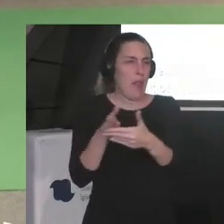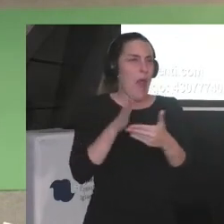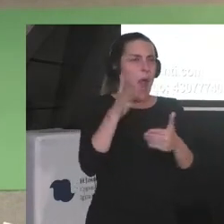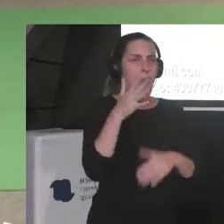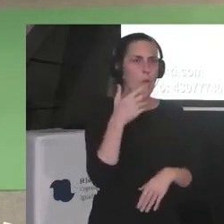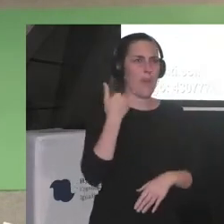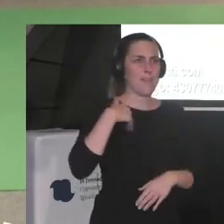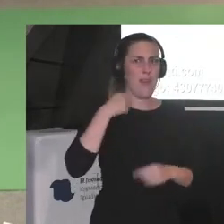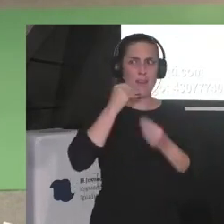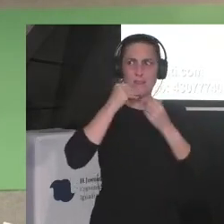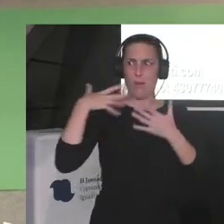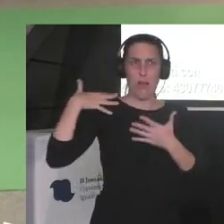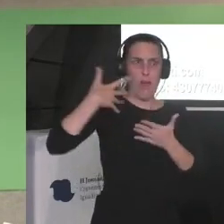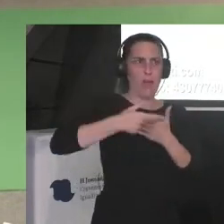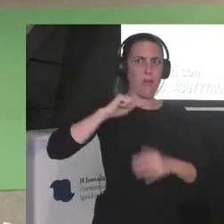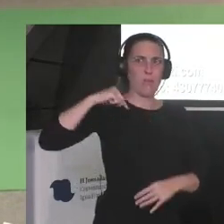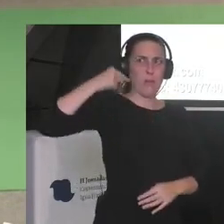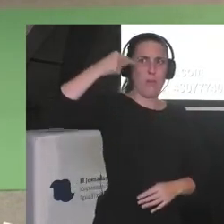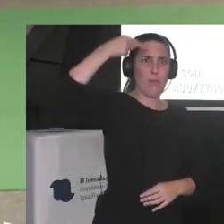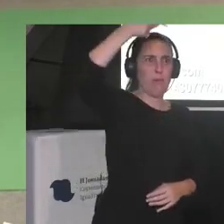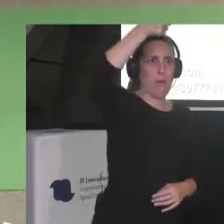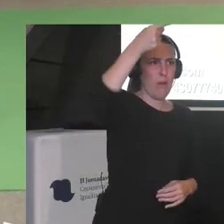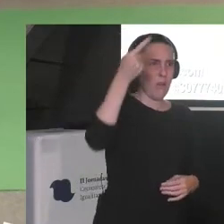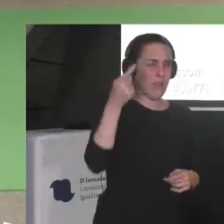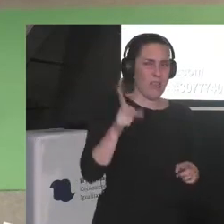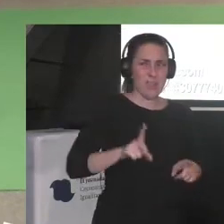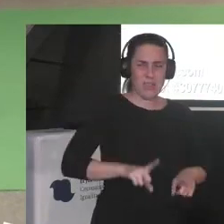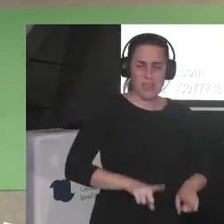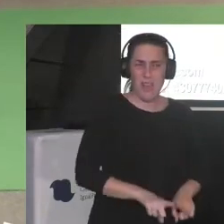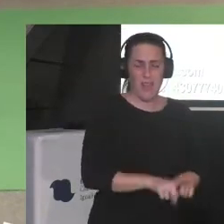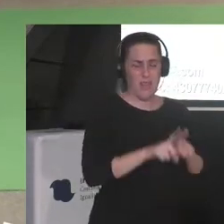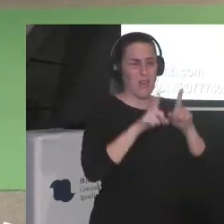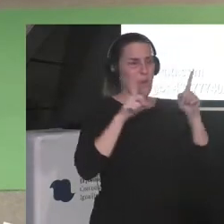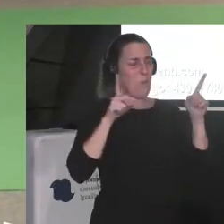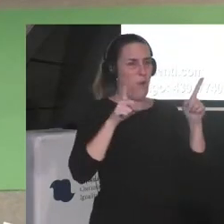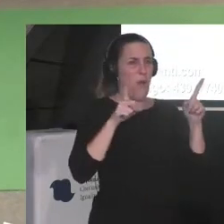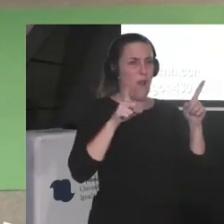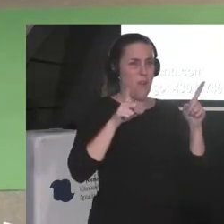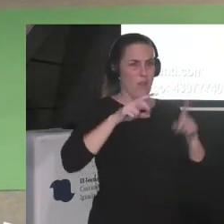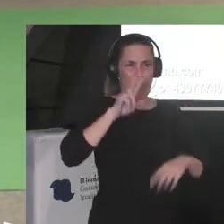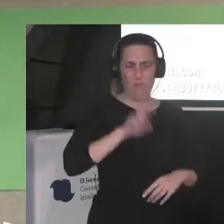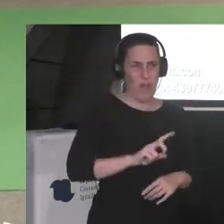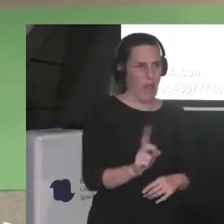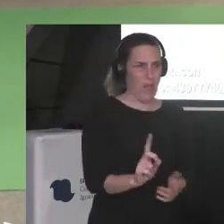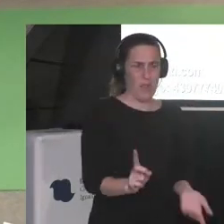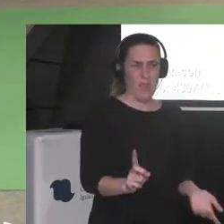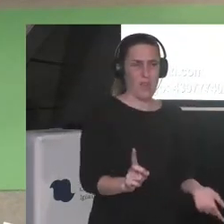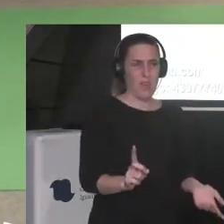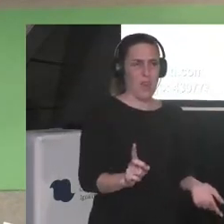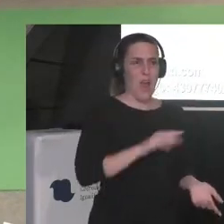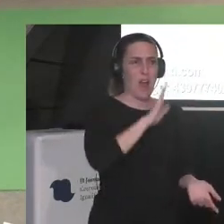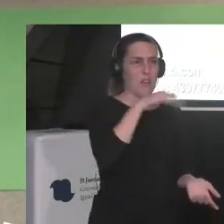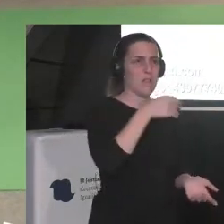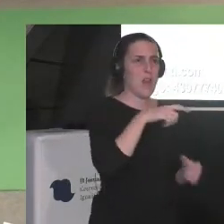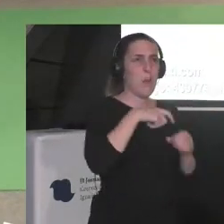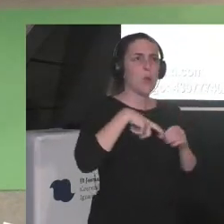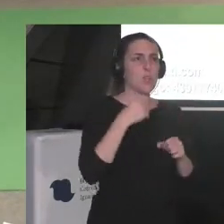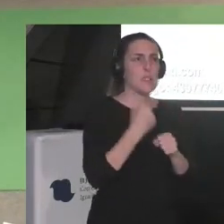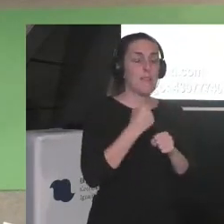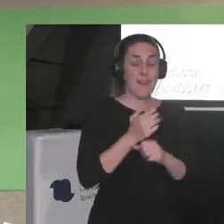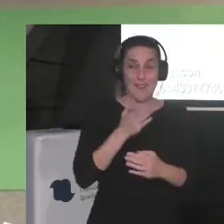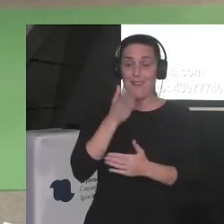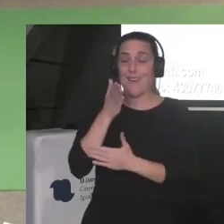escribes ni con todo lo que bien opinas ni lo absolutamente nada de eso te garantiza que nadie te ofrezca un puesto de trabajo ¿no?